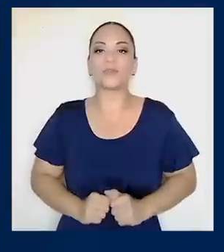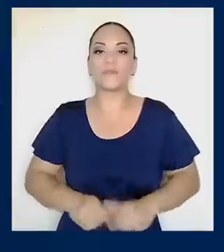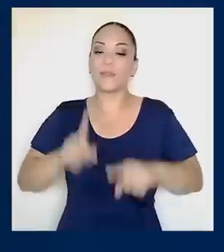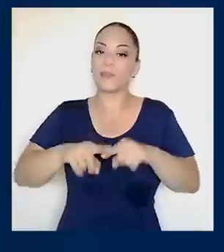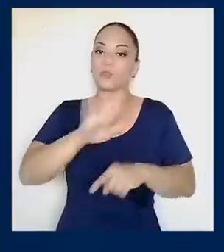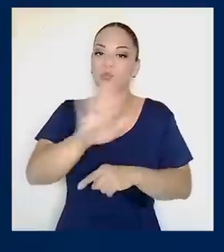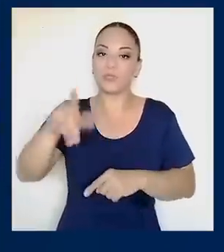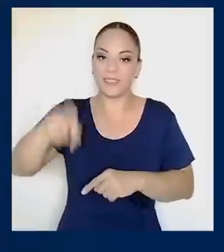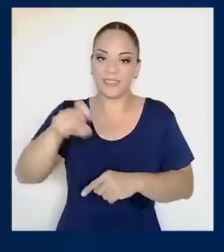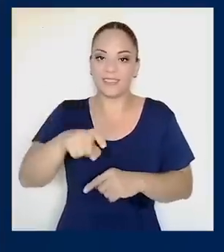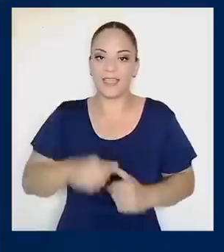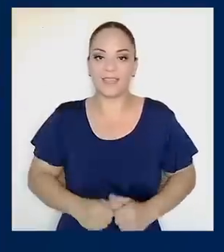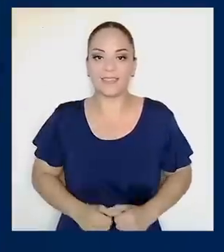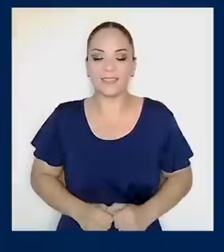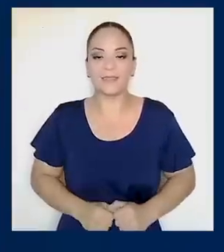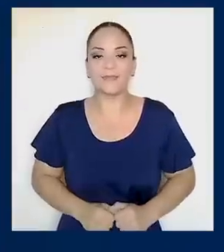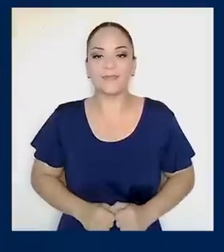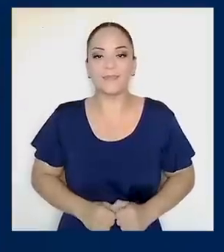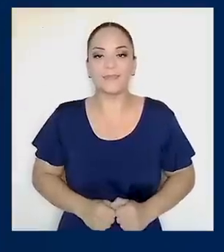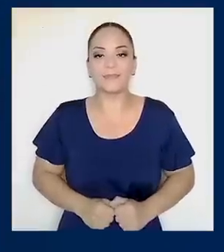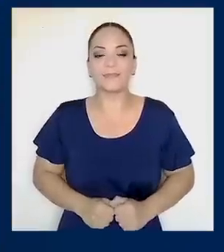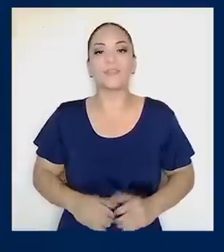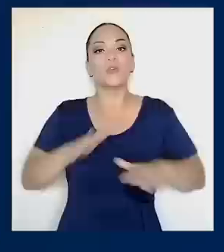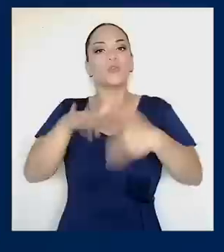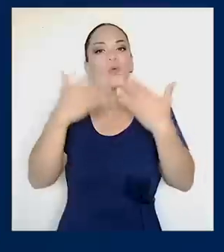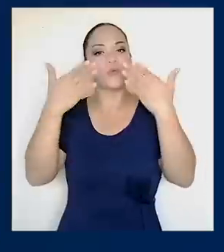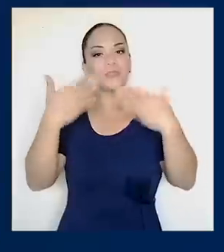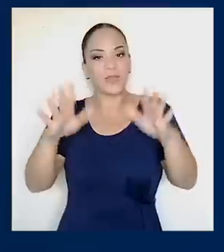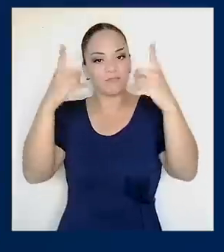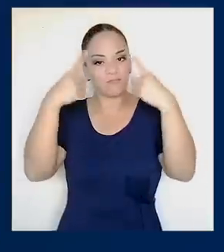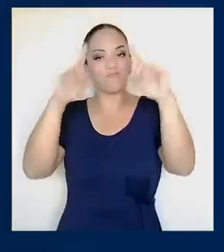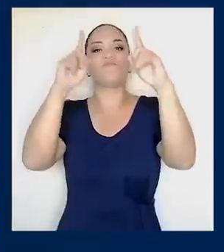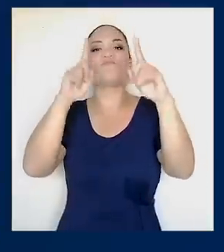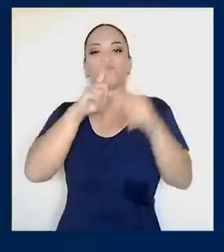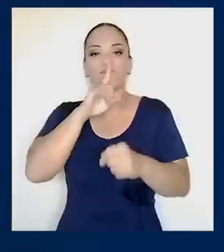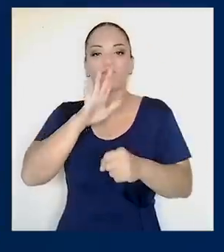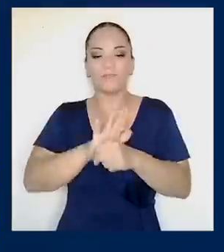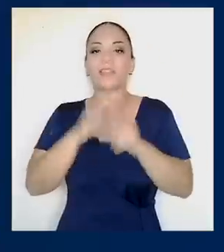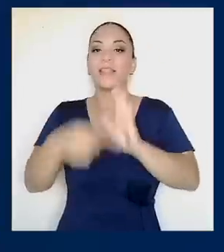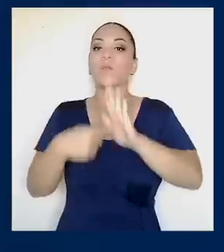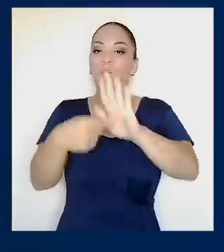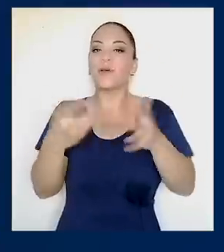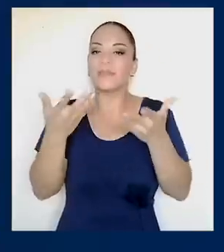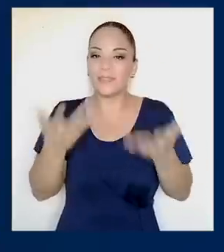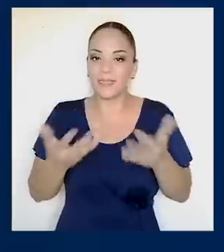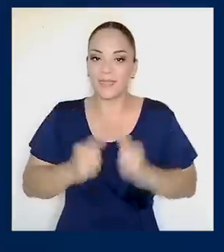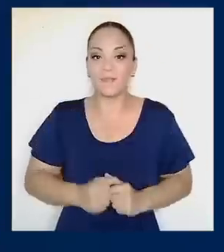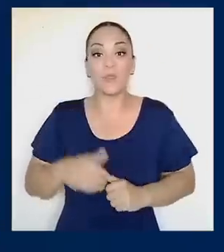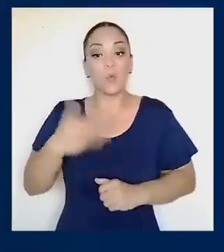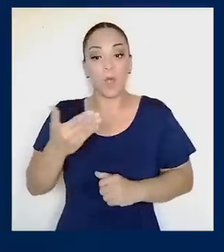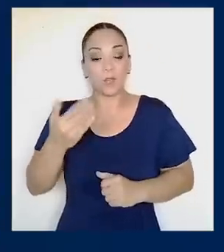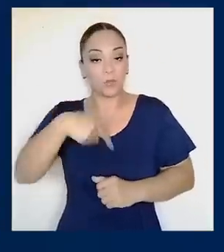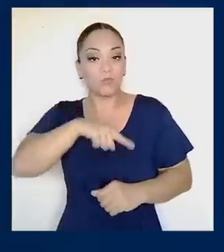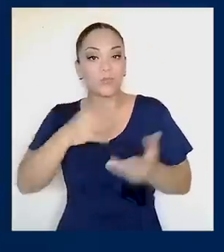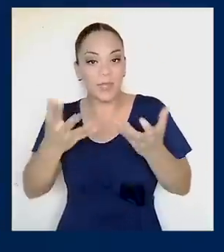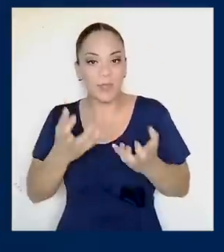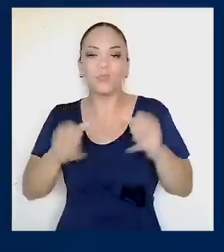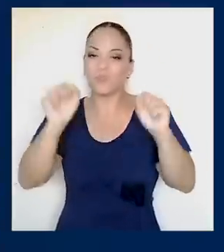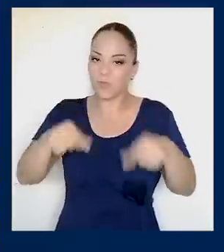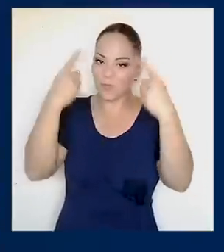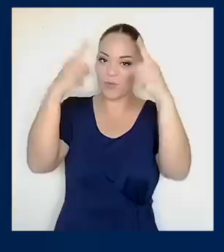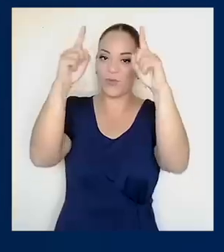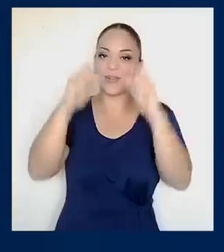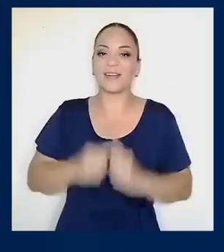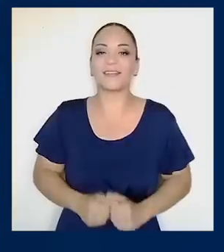según sus necesidades. Ya todo esto es una realidad y demuestra que cuando se quiere,